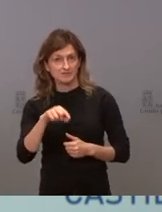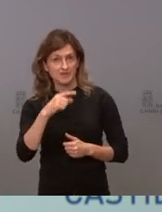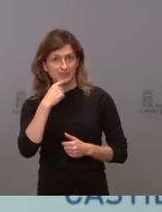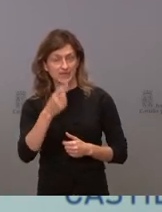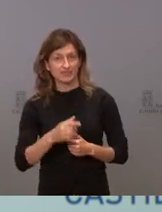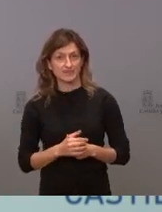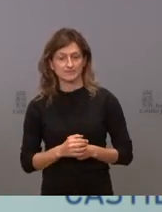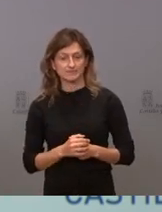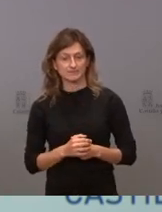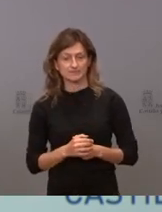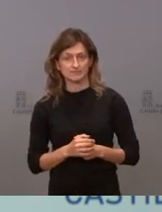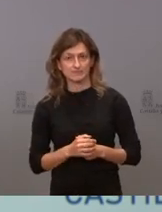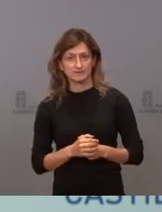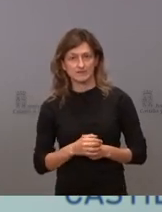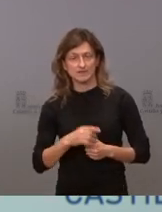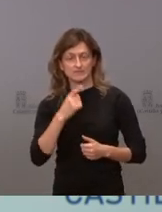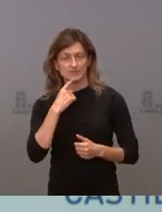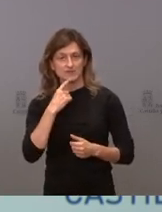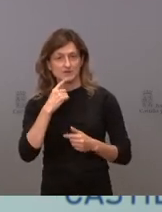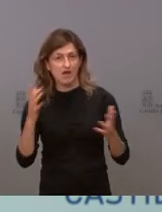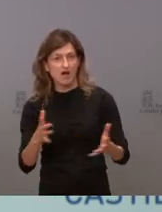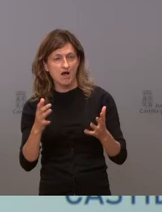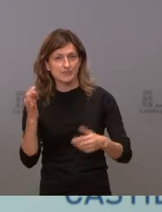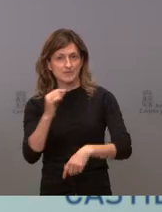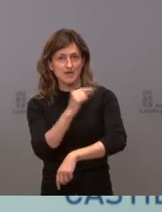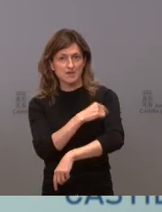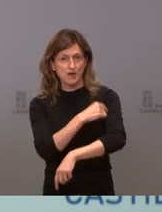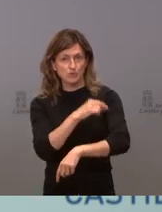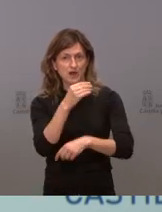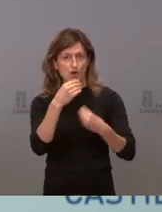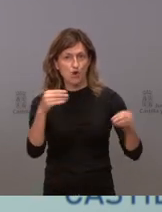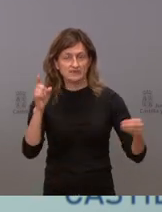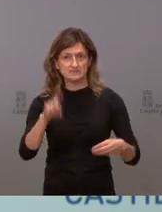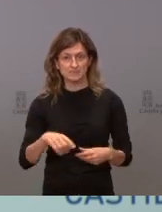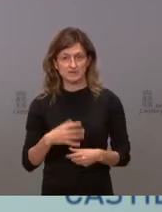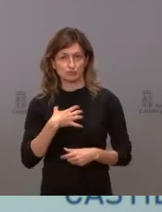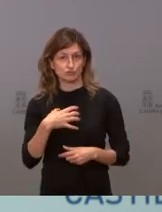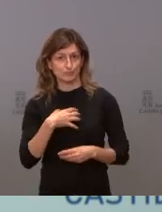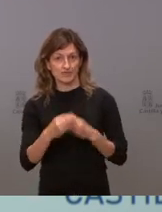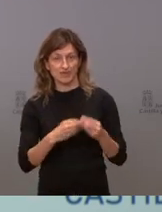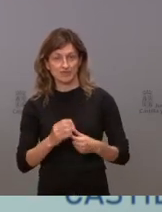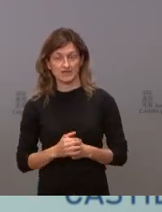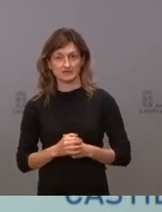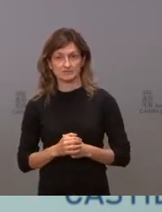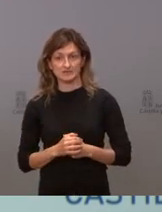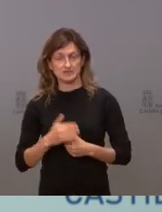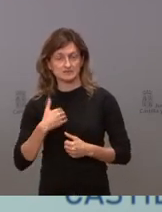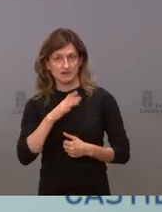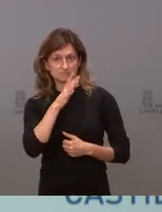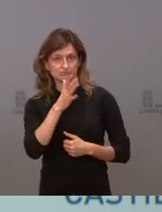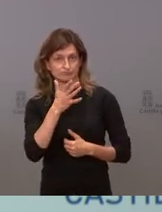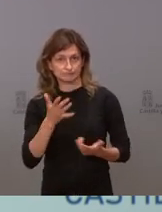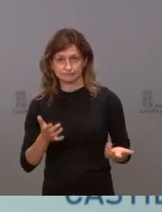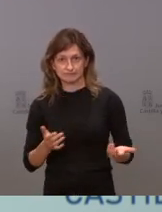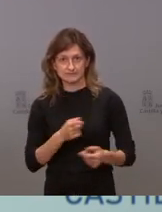es que tienen que vacunar ustedes a los jóvenes y lo que no se puede hacer además ya en el colmo del despropósito